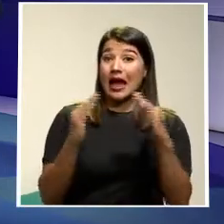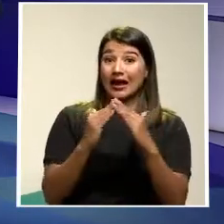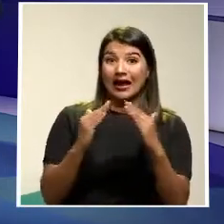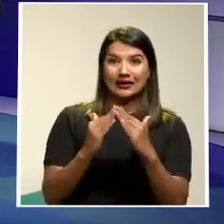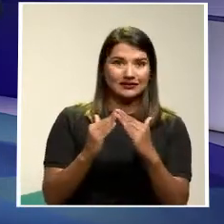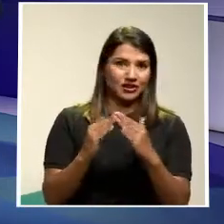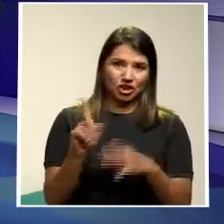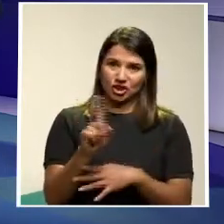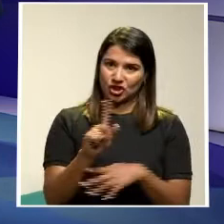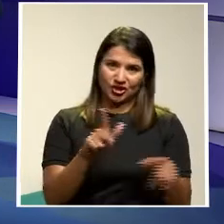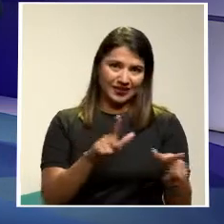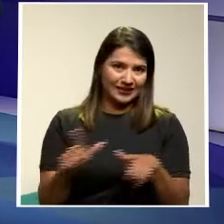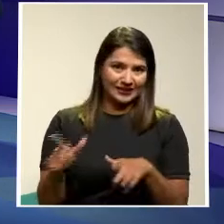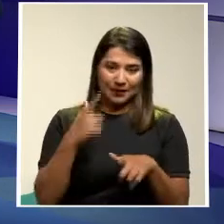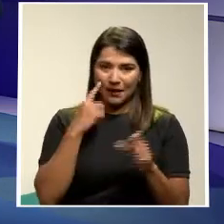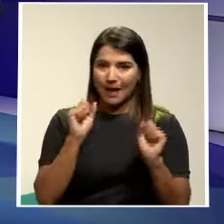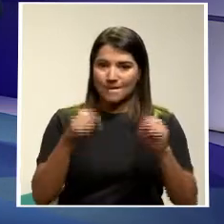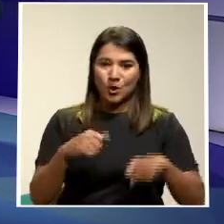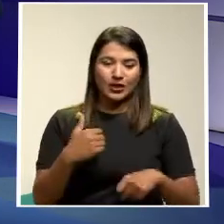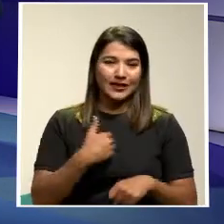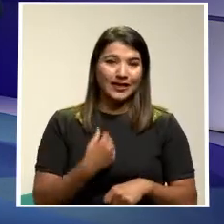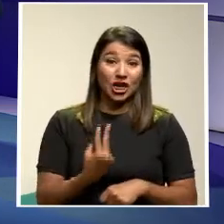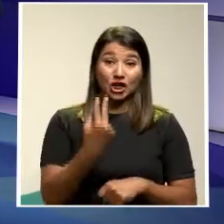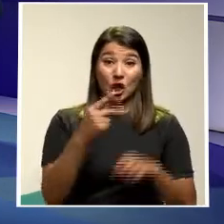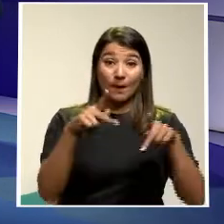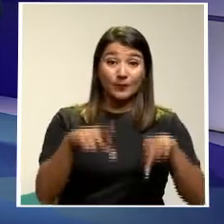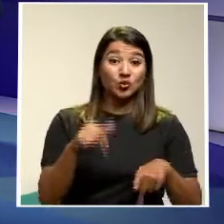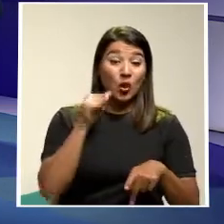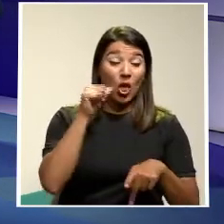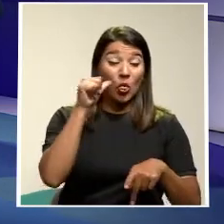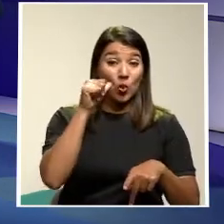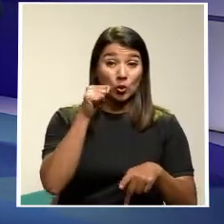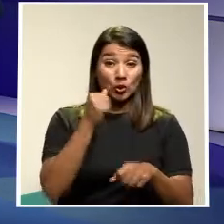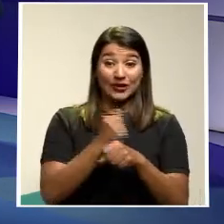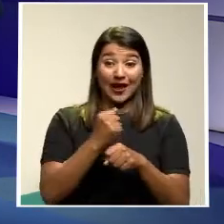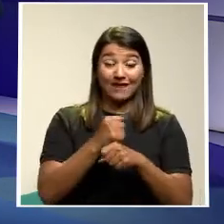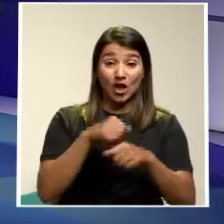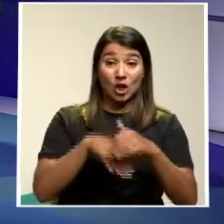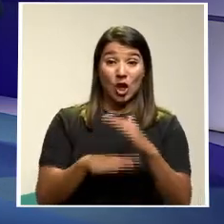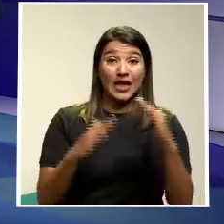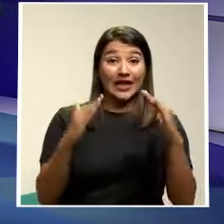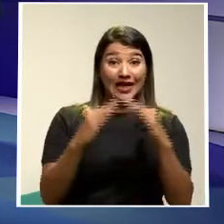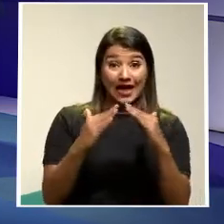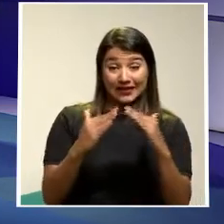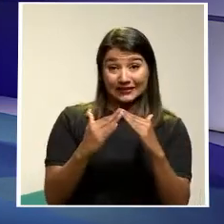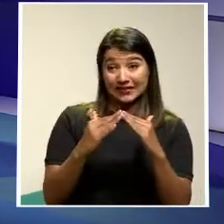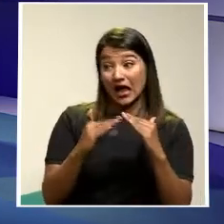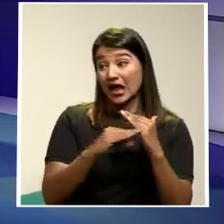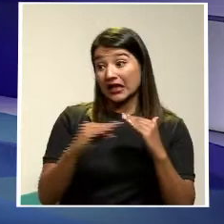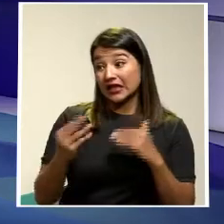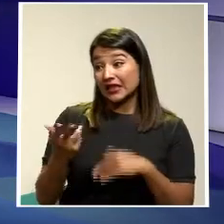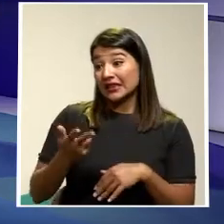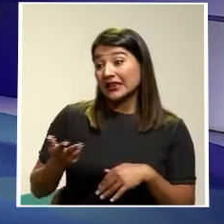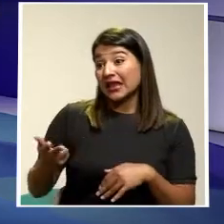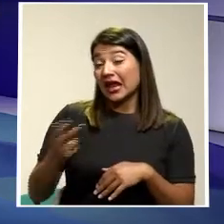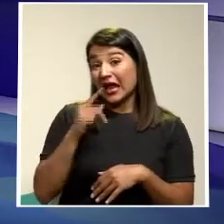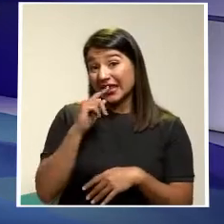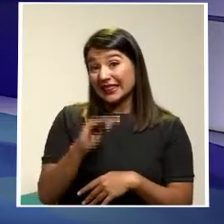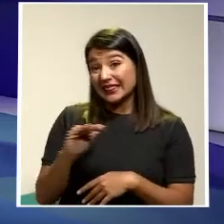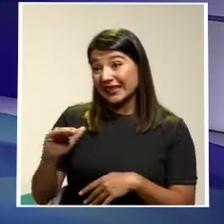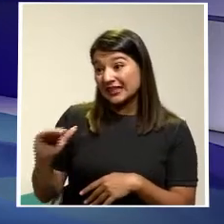preparadas Para tener Dos adultos Teletrabajando Y tres niños Que tienen que Con una sola computadora